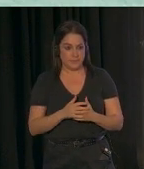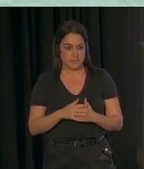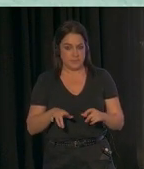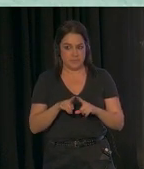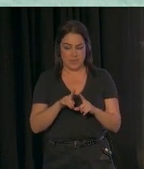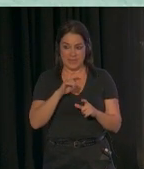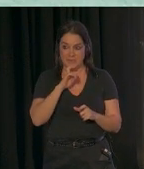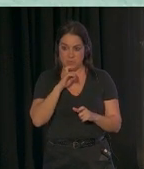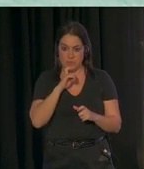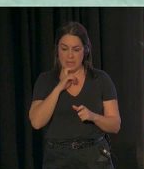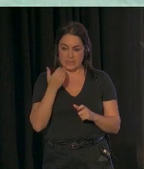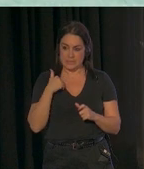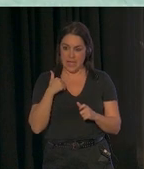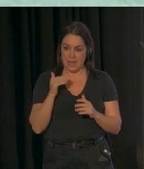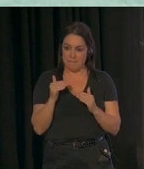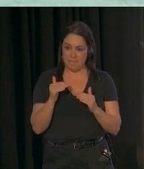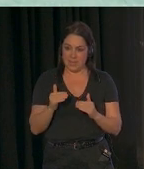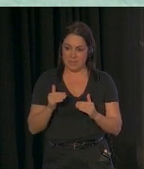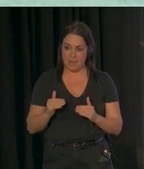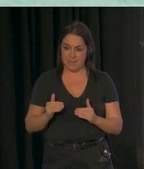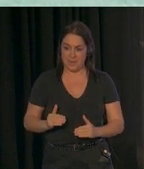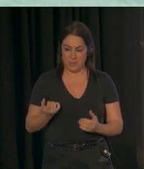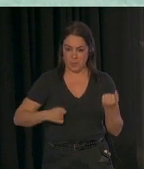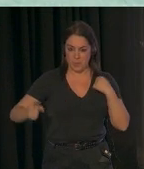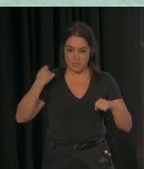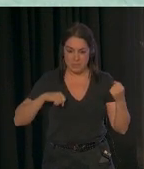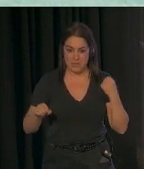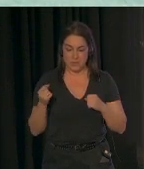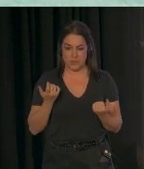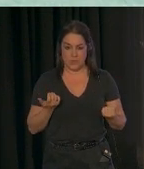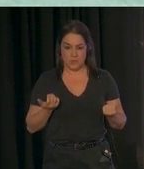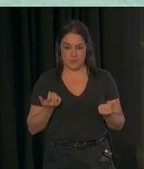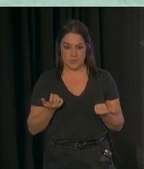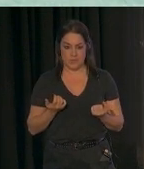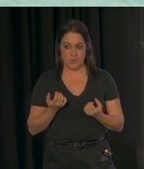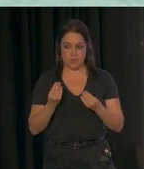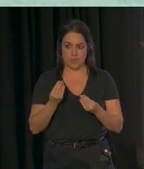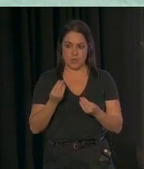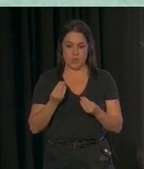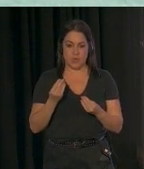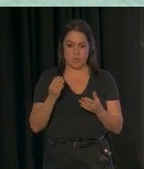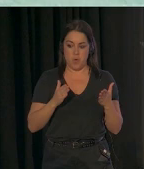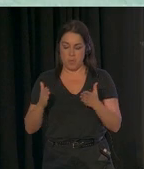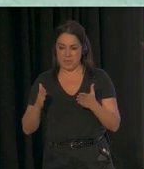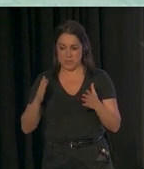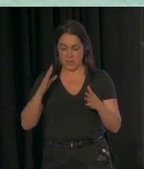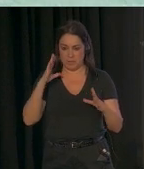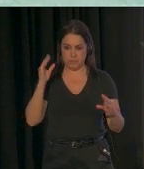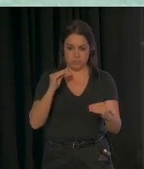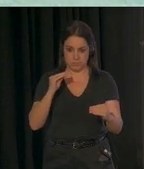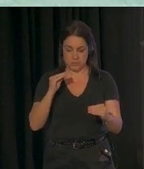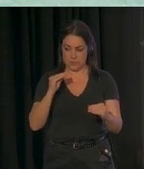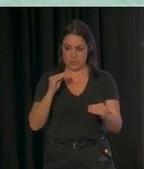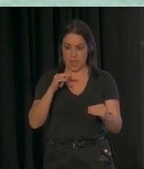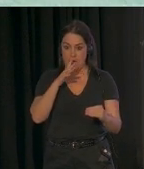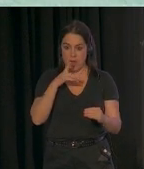dificultades de comportamiento. Tienen menos momentos de bloqueo, ahora es mucho más fácil comunicarse.